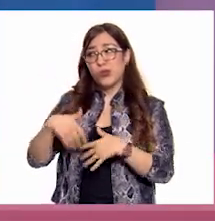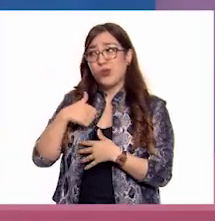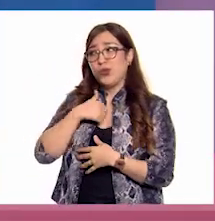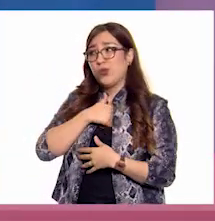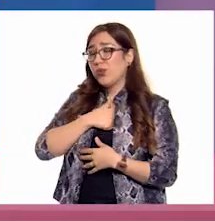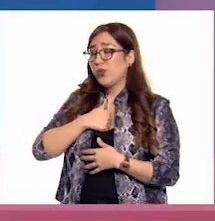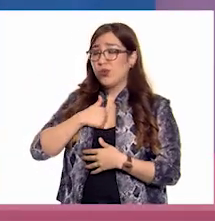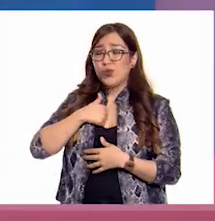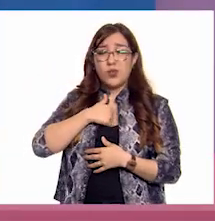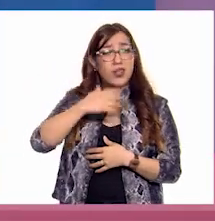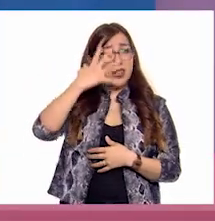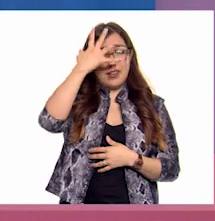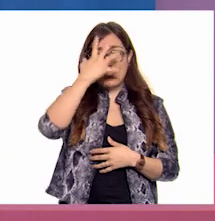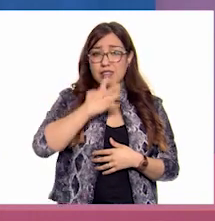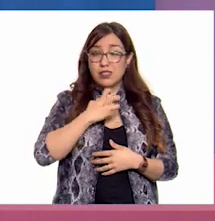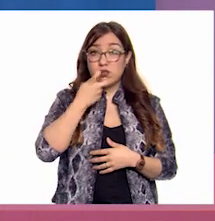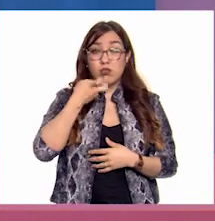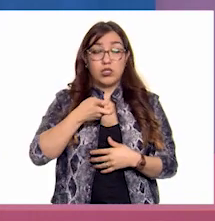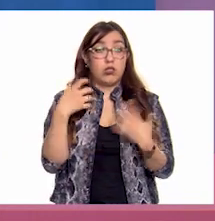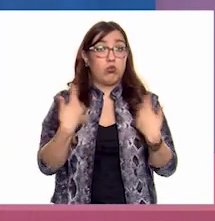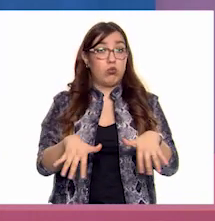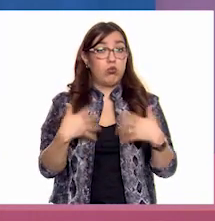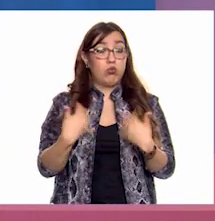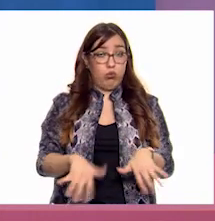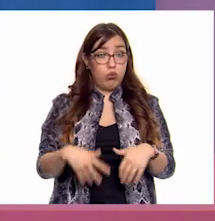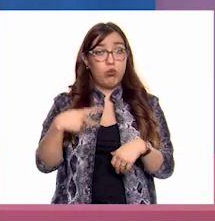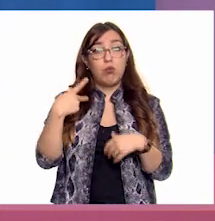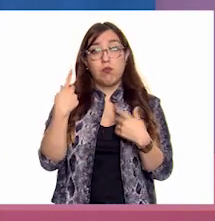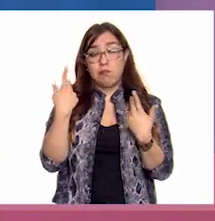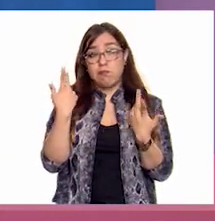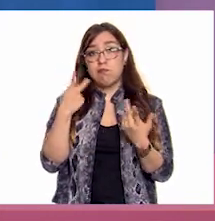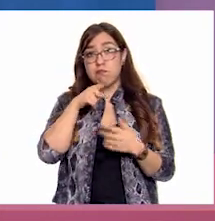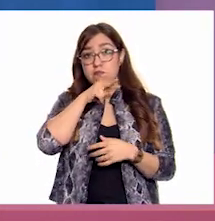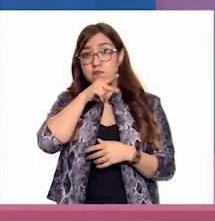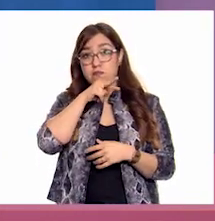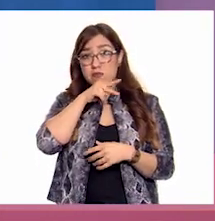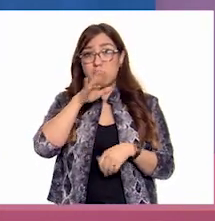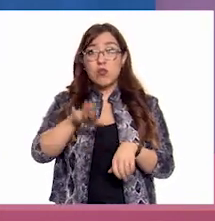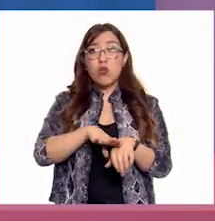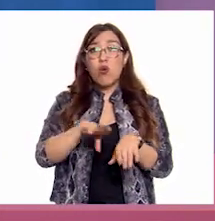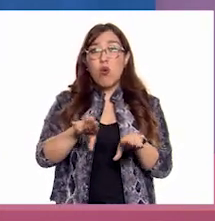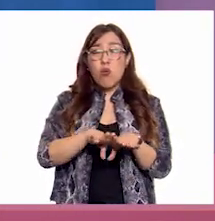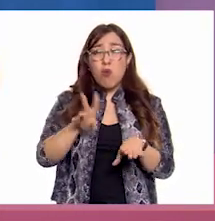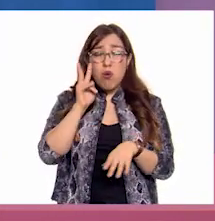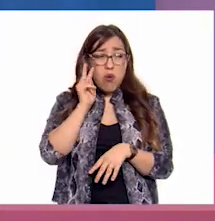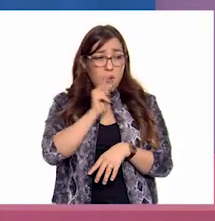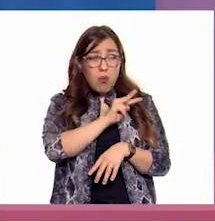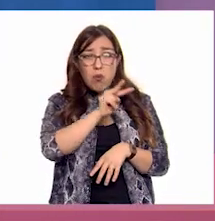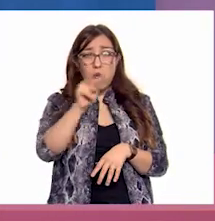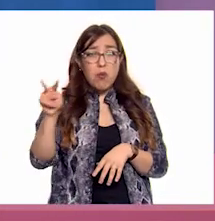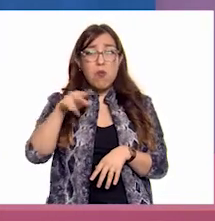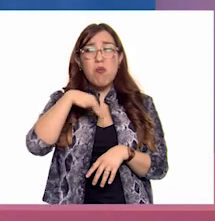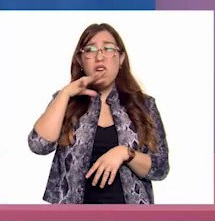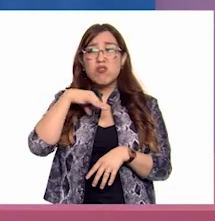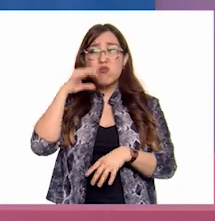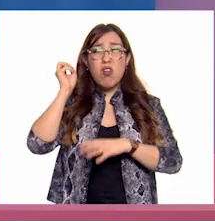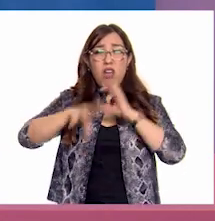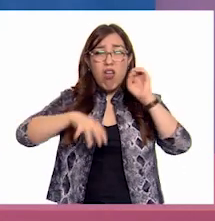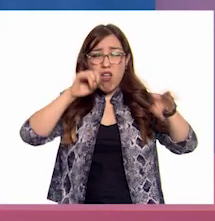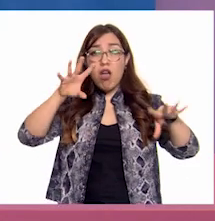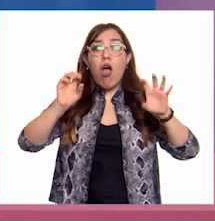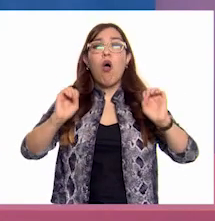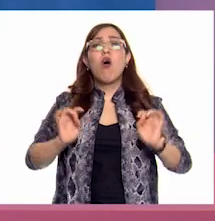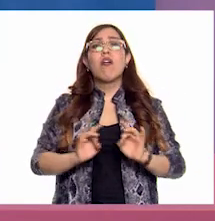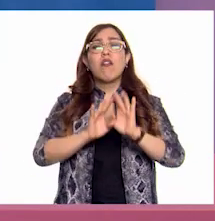y también es alarmante ver cómo se tira basura en la calle o cómo los bosques sufren incendios forestales que a veces